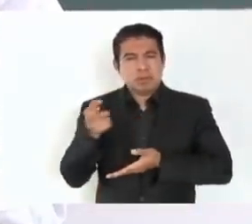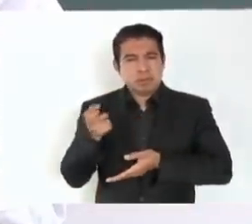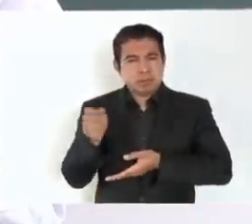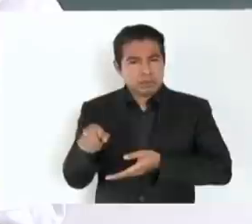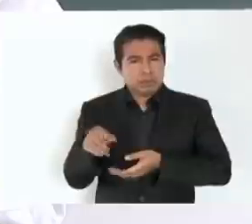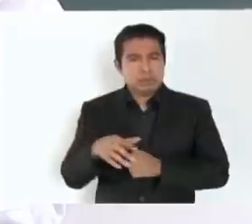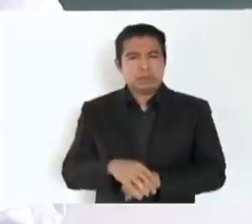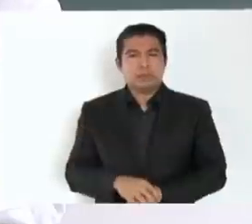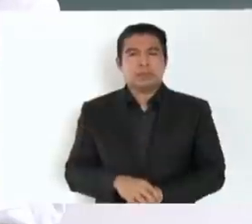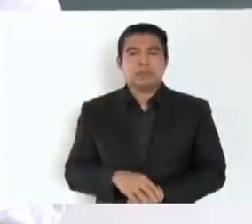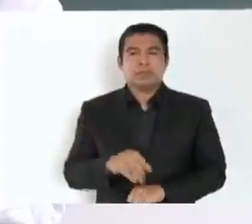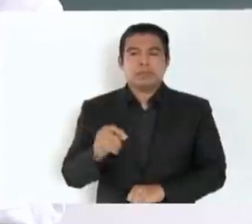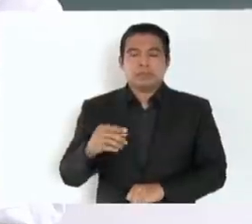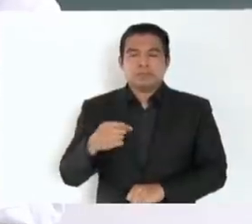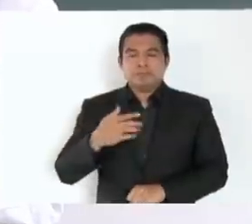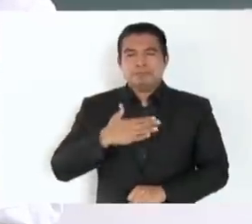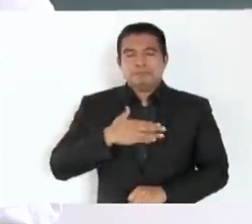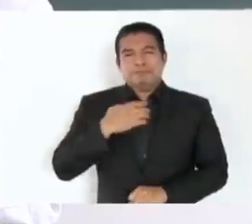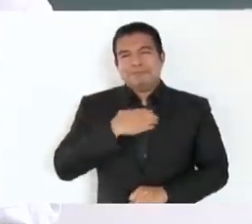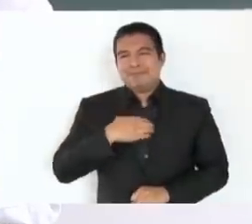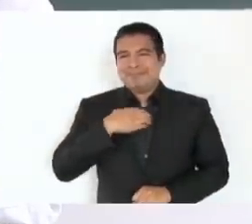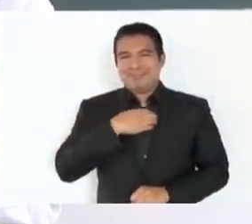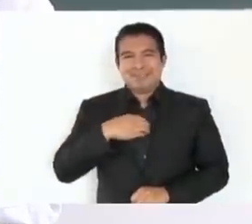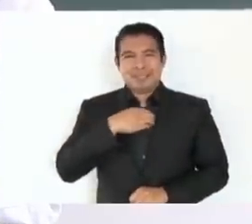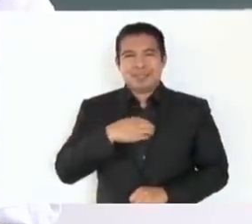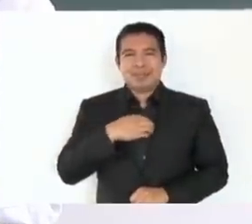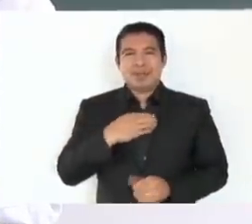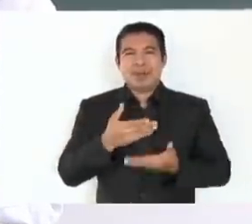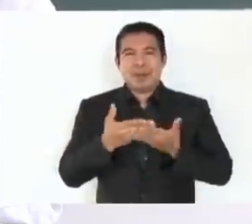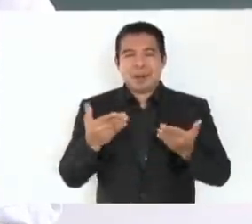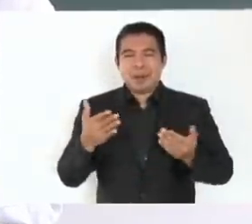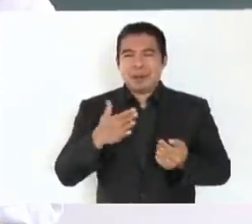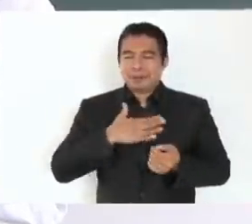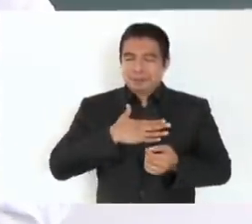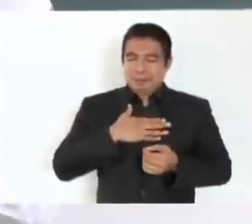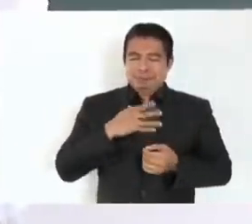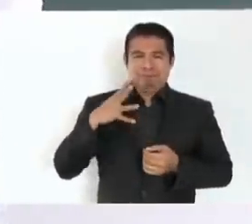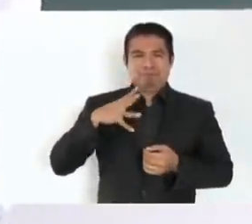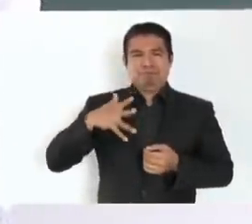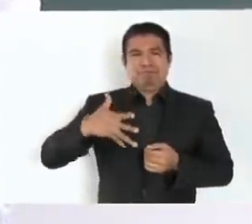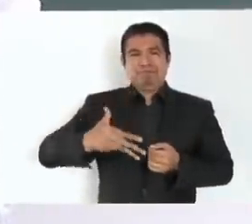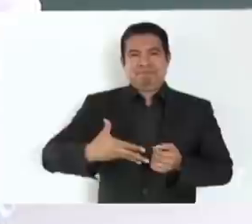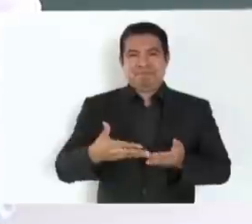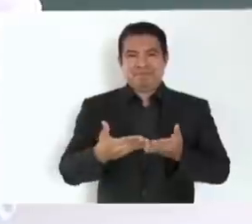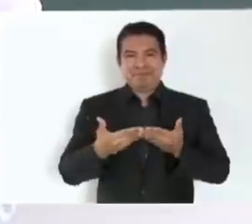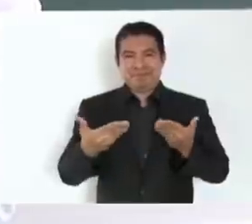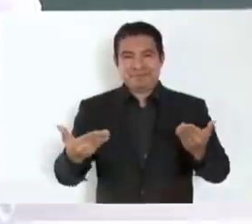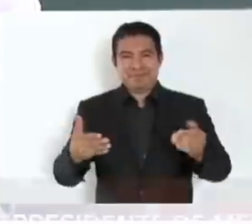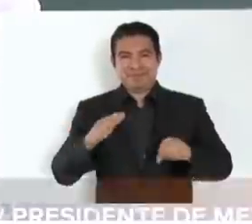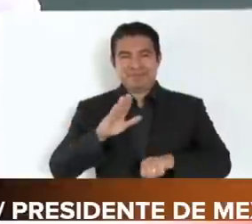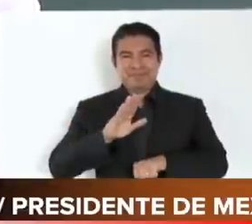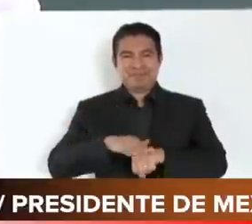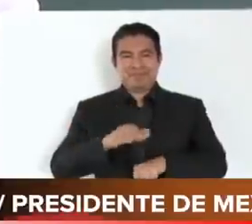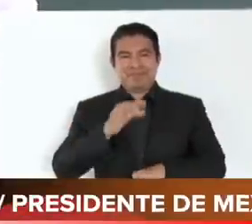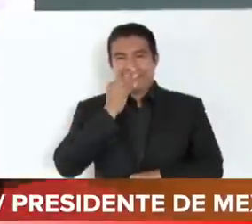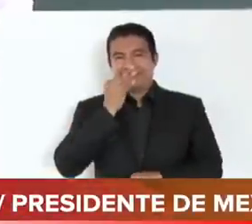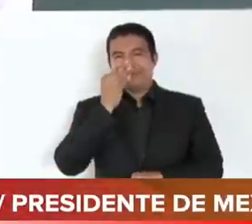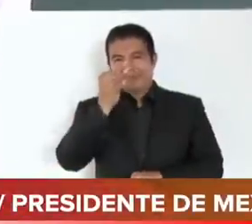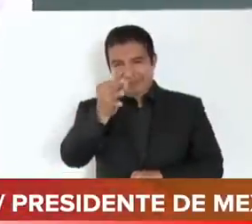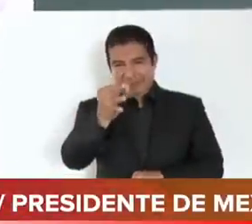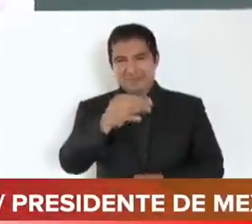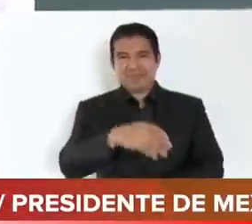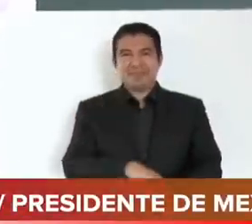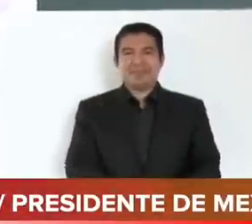llena de satisfacción. Es un timbre de orgullo poder decirles que en